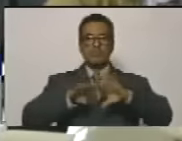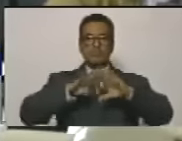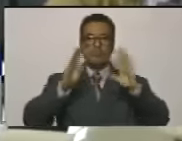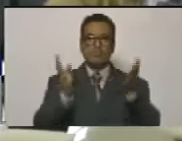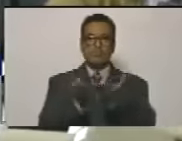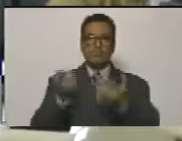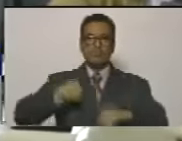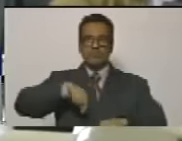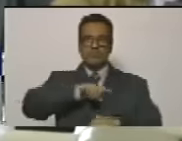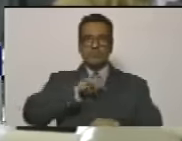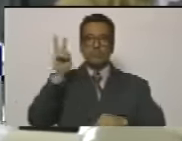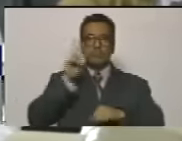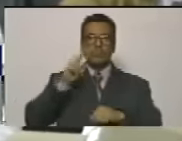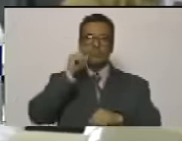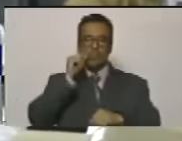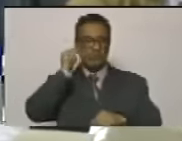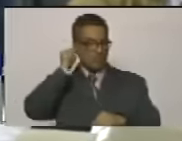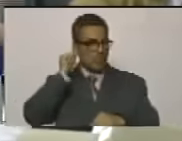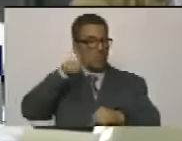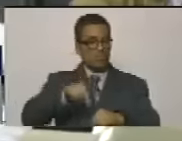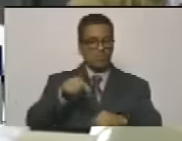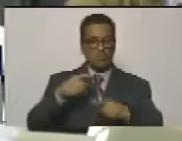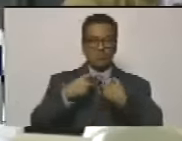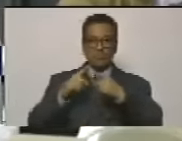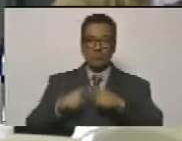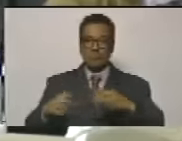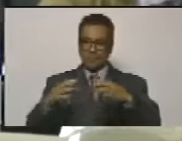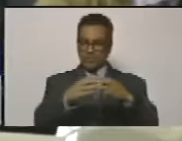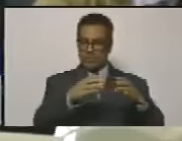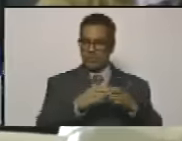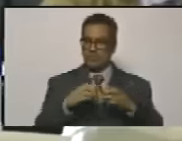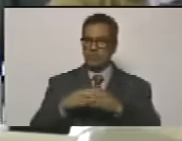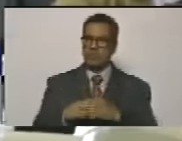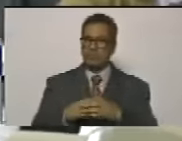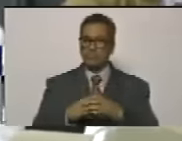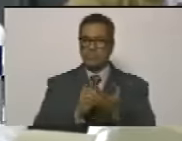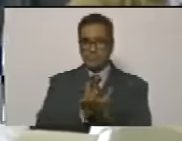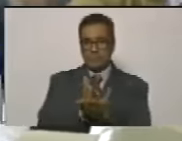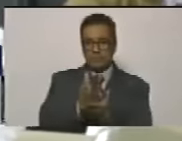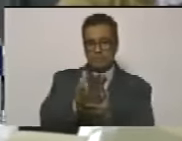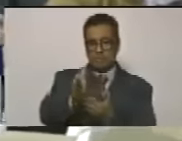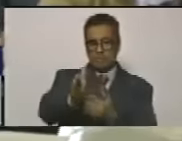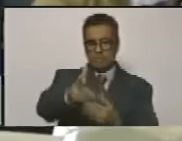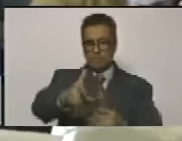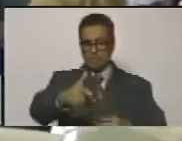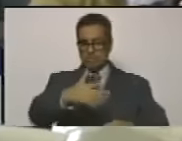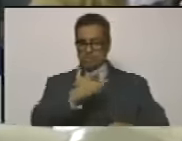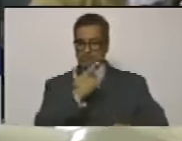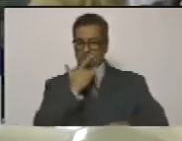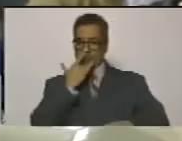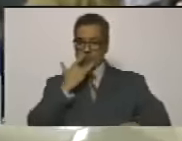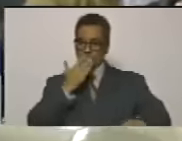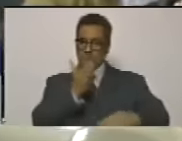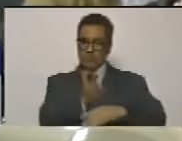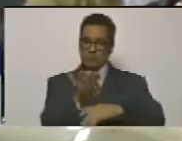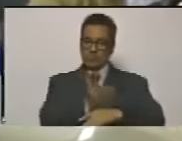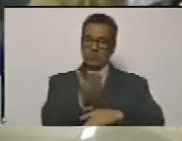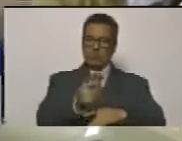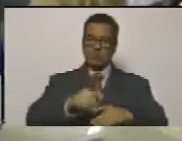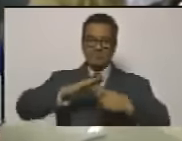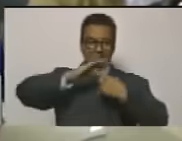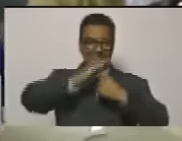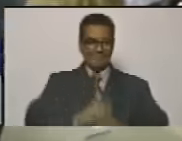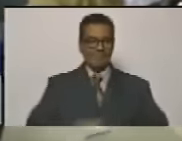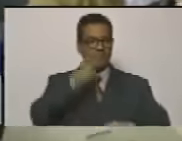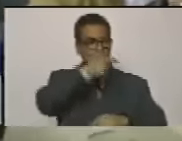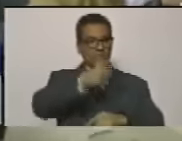pensamos los venezolanos y las venezolanas. Mientras otros se reunían para continuar con su arrogancia, dominando a los pueblos, oprimiendo